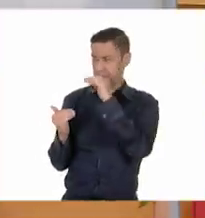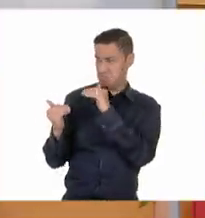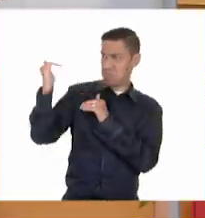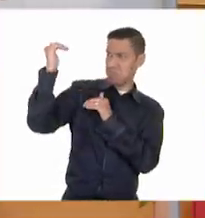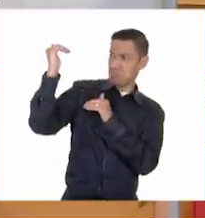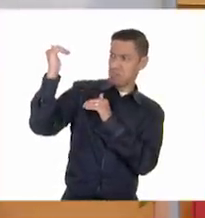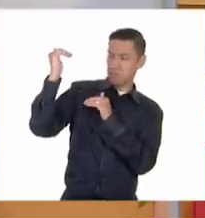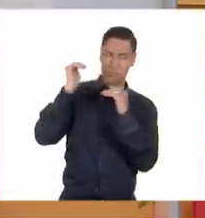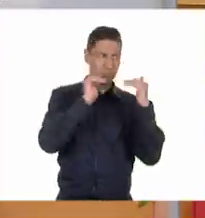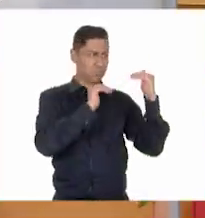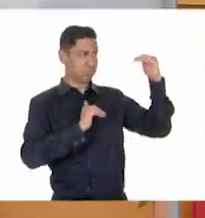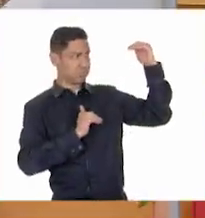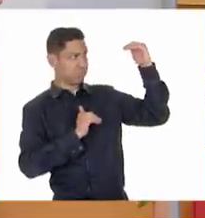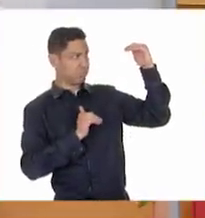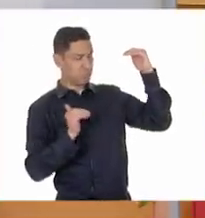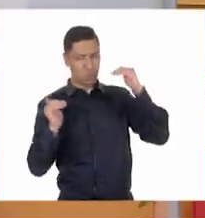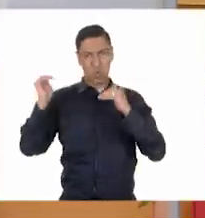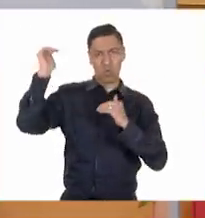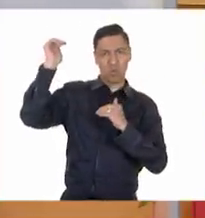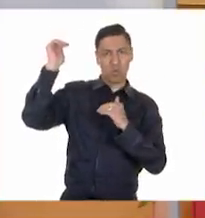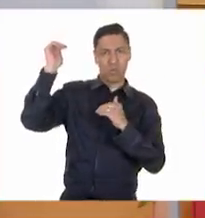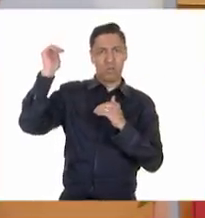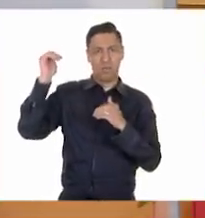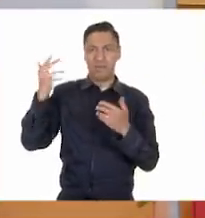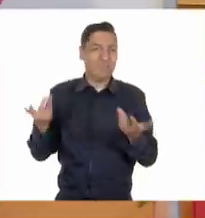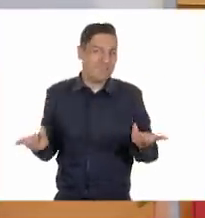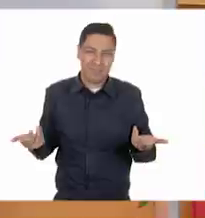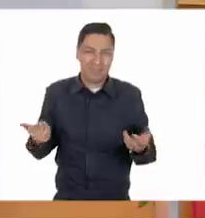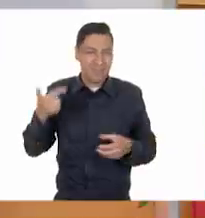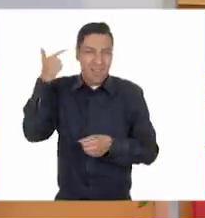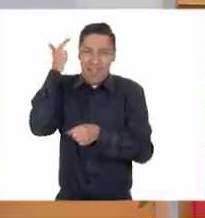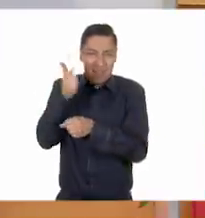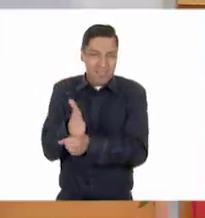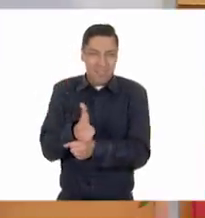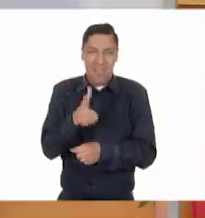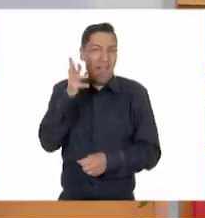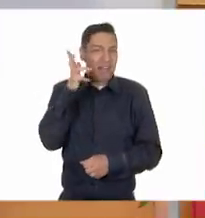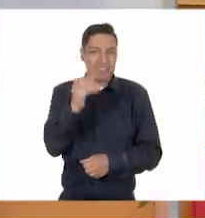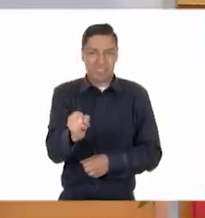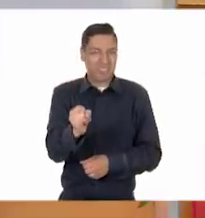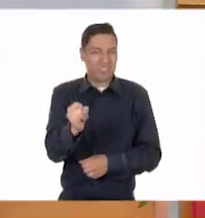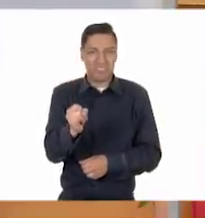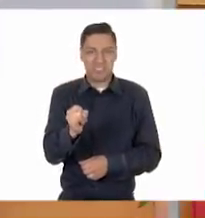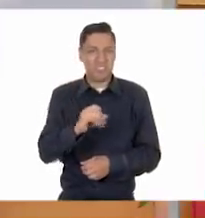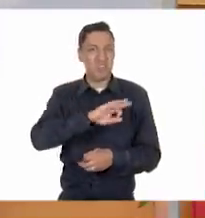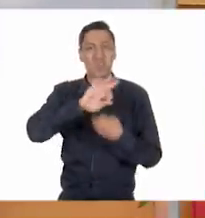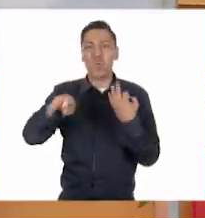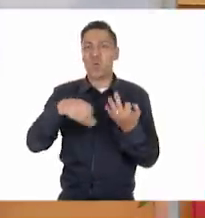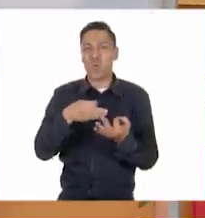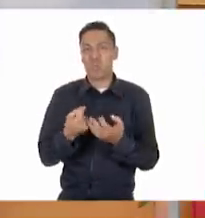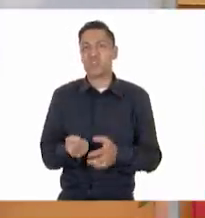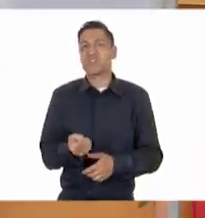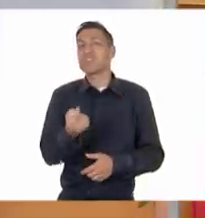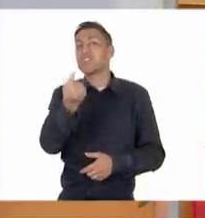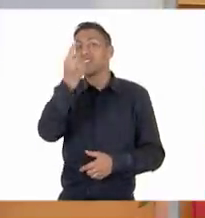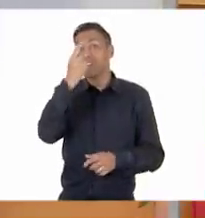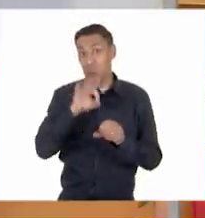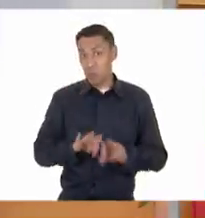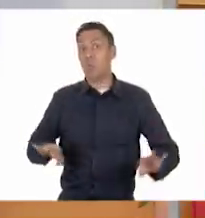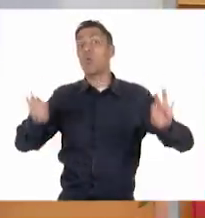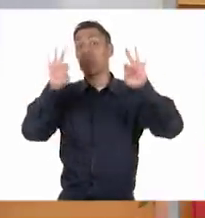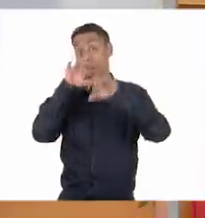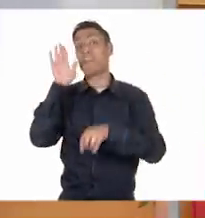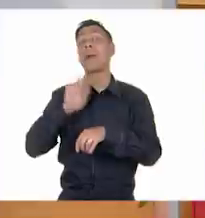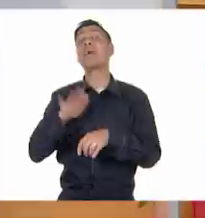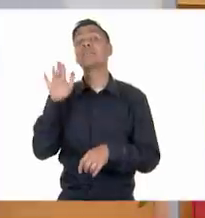crecimiento diferente. Estatura, en la ropa, en los zapatos. Sin embargo, lo importante es crecer sanos. Muy